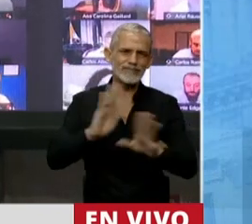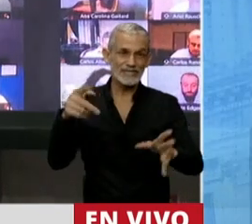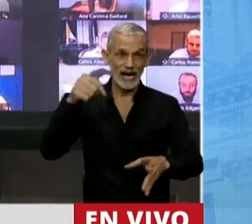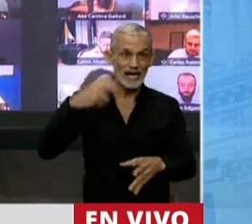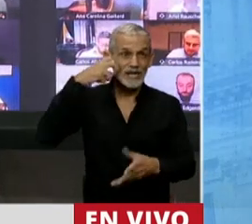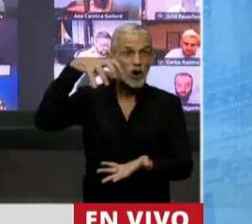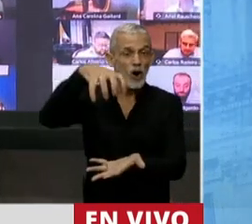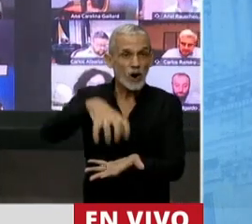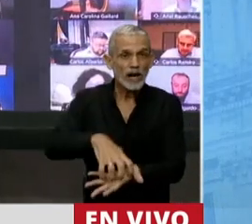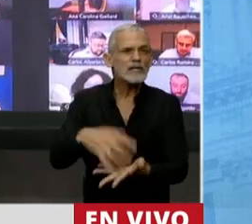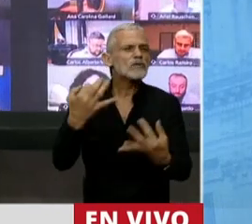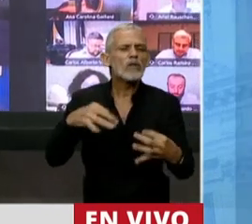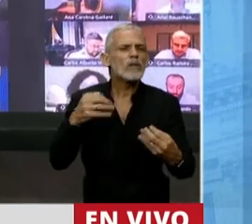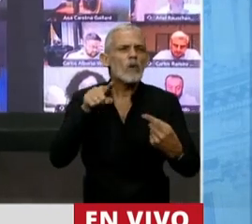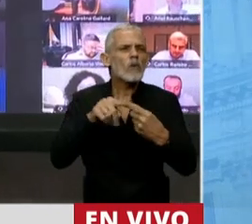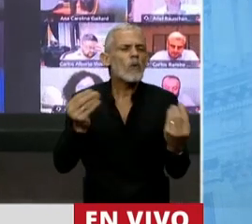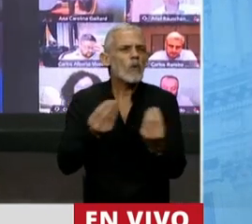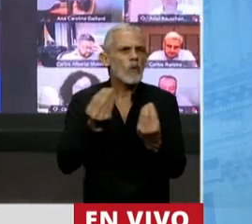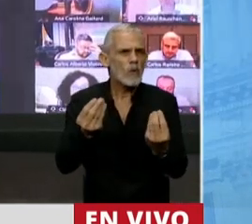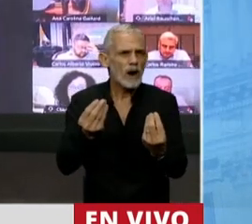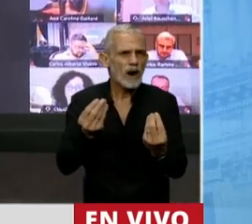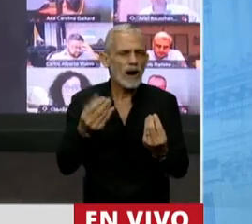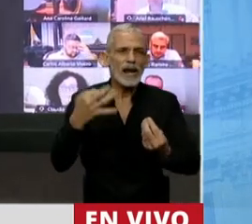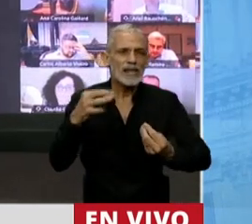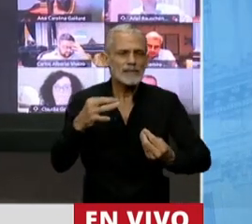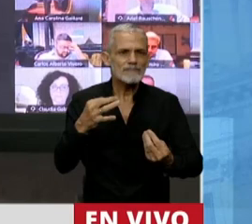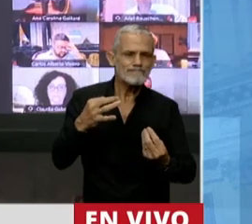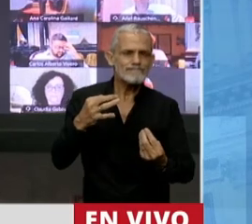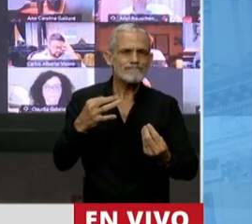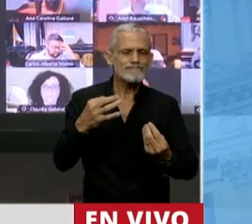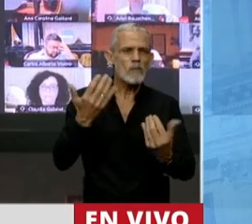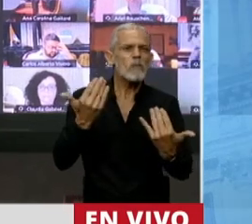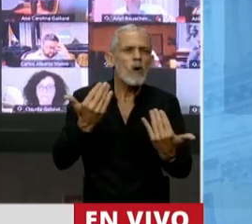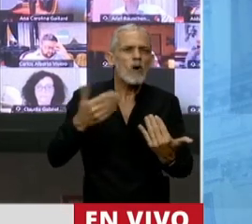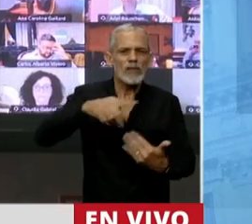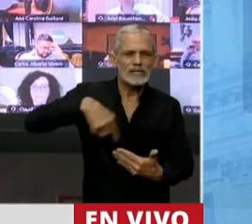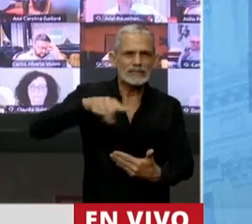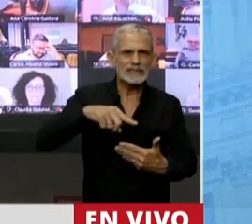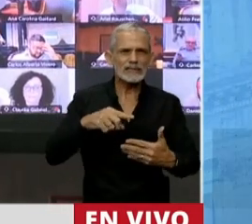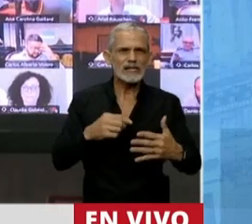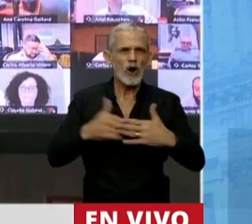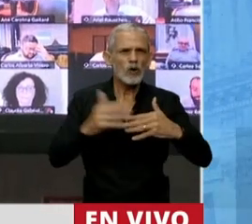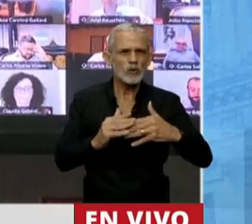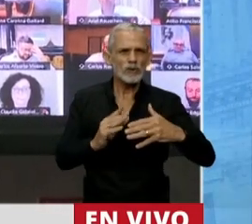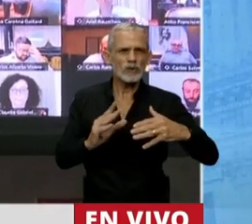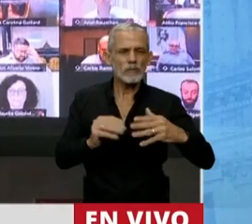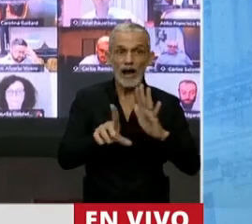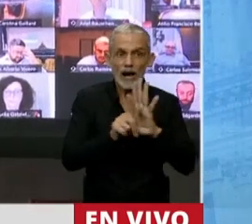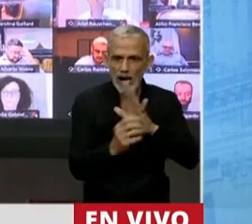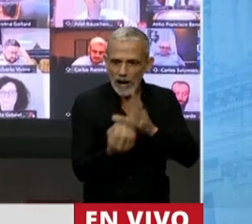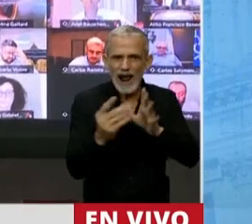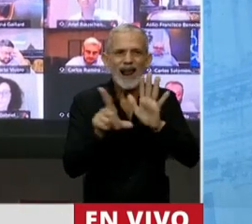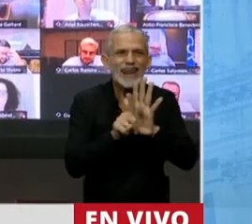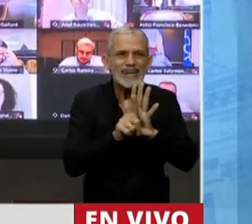este Parlamento tiene que ser capaz de poder construir y generar leyes